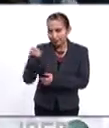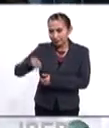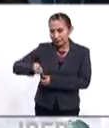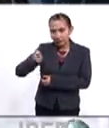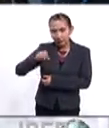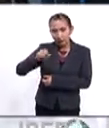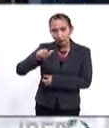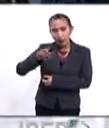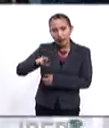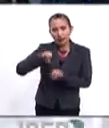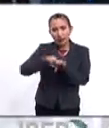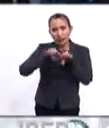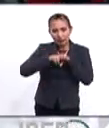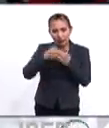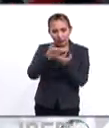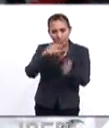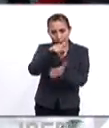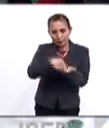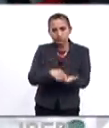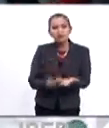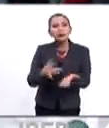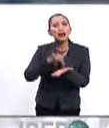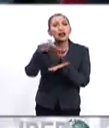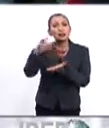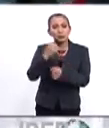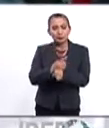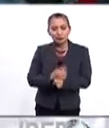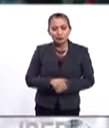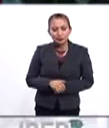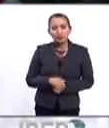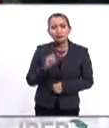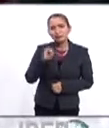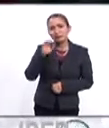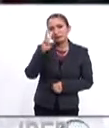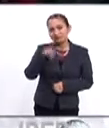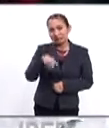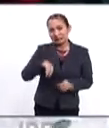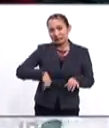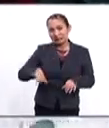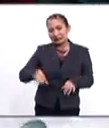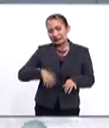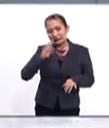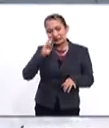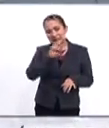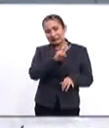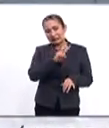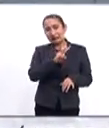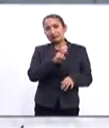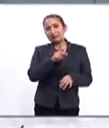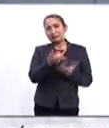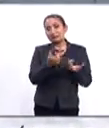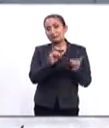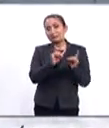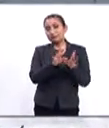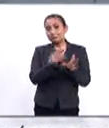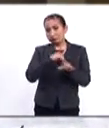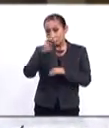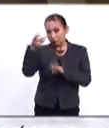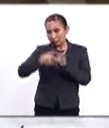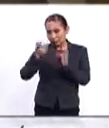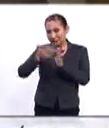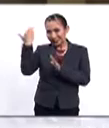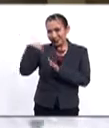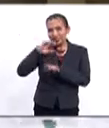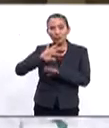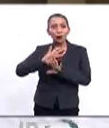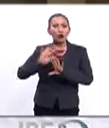Saludos a Omar y al equipo en el estudio. Y gracias por la oportunidad. Sí, es muy interesante observar que el motivo, en otras ocasiones